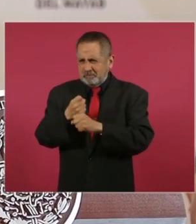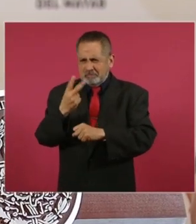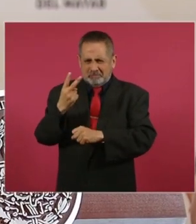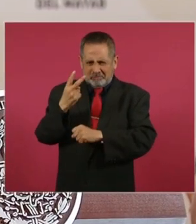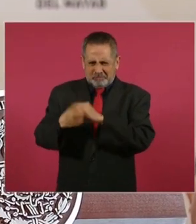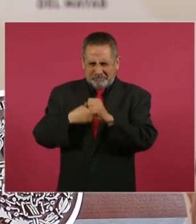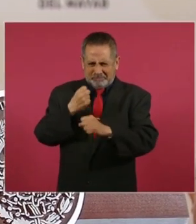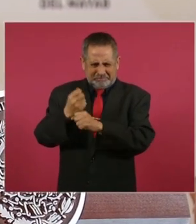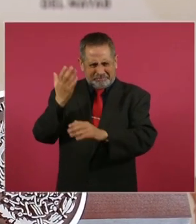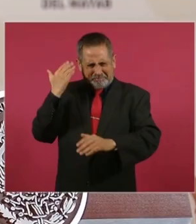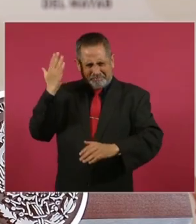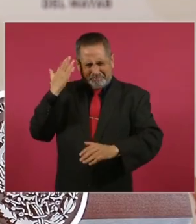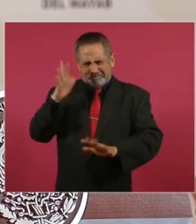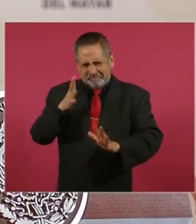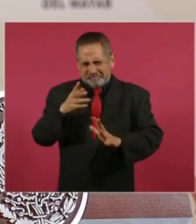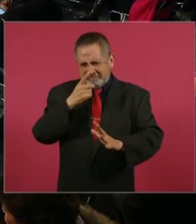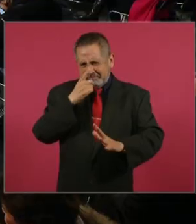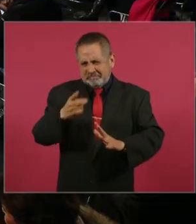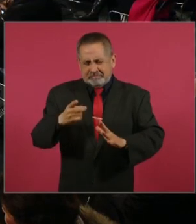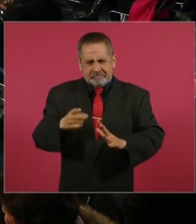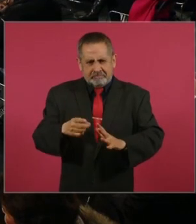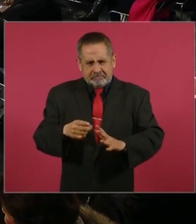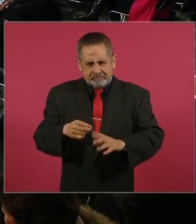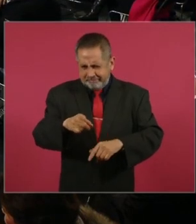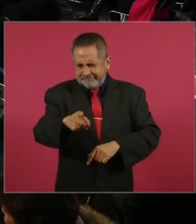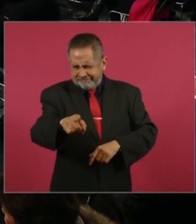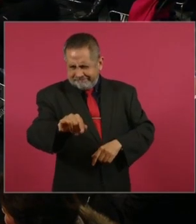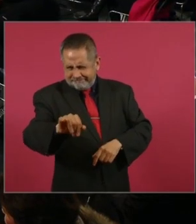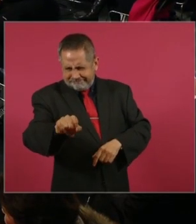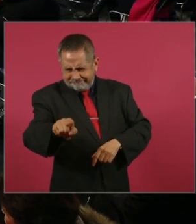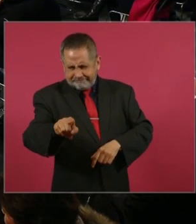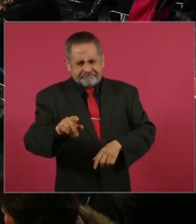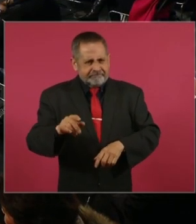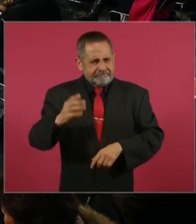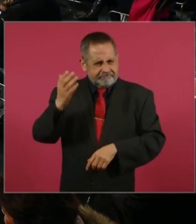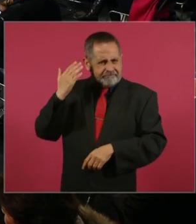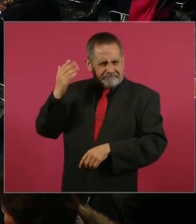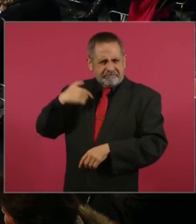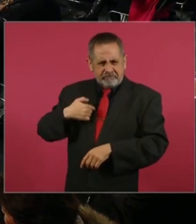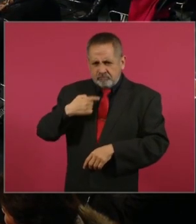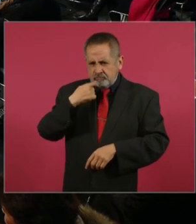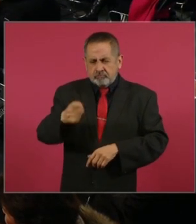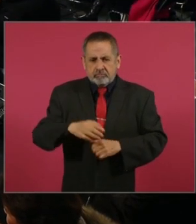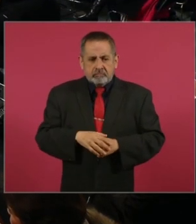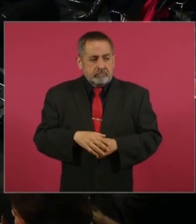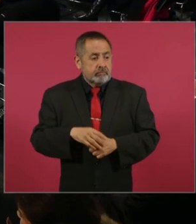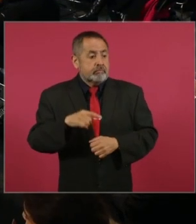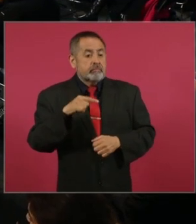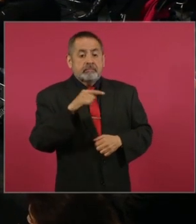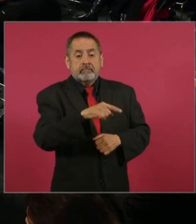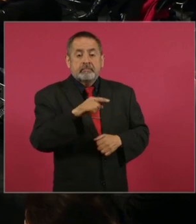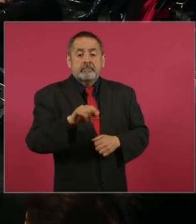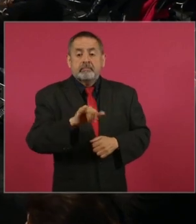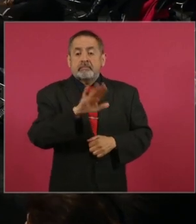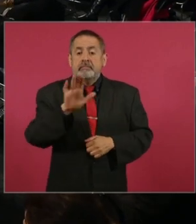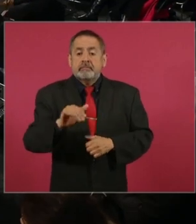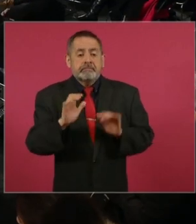sí, de que la estaban contratando